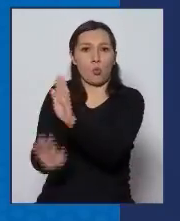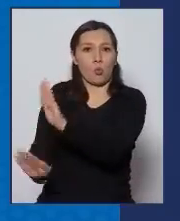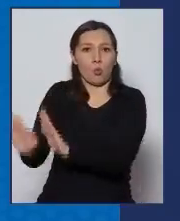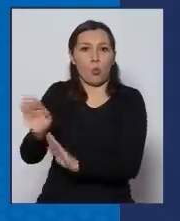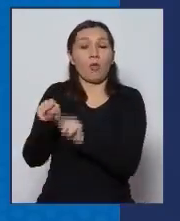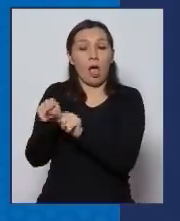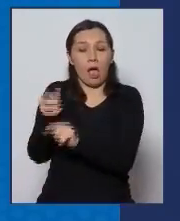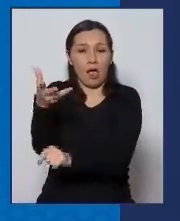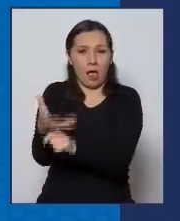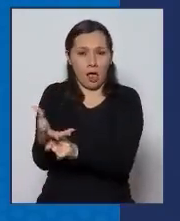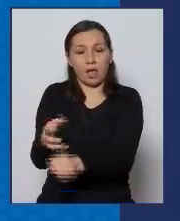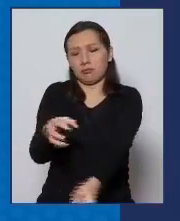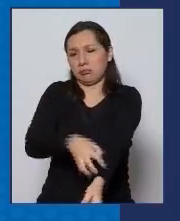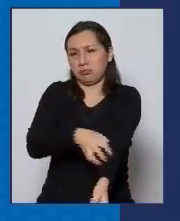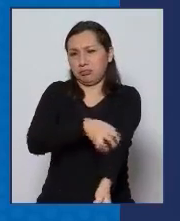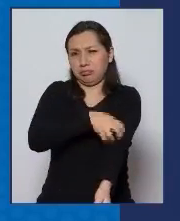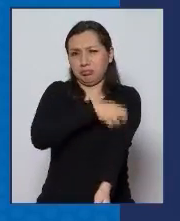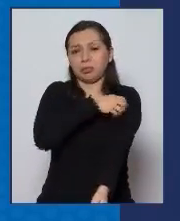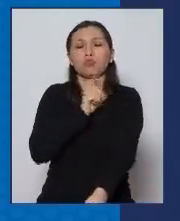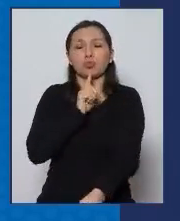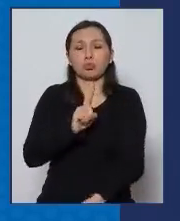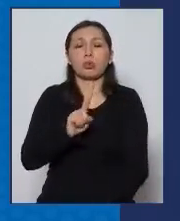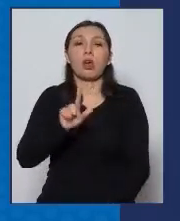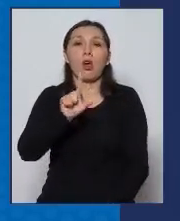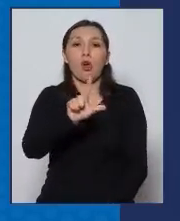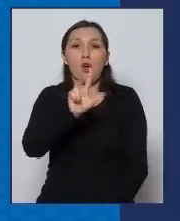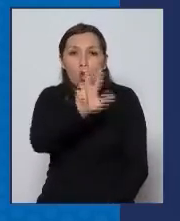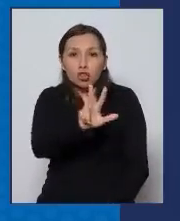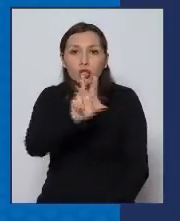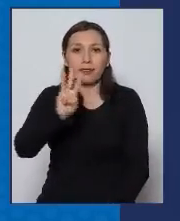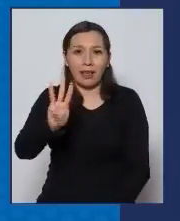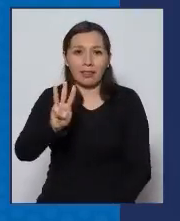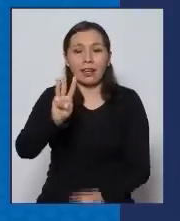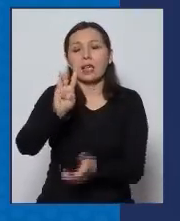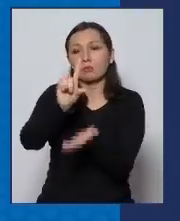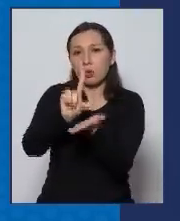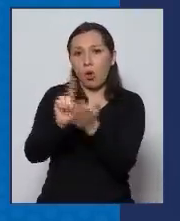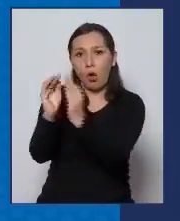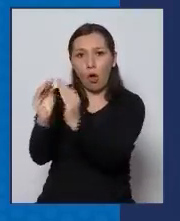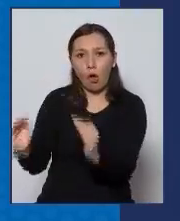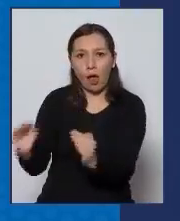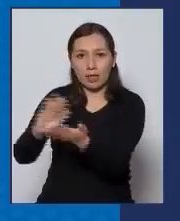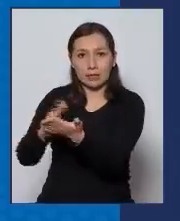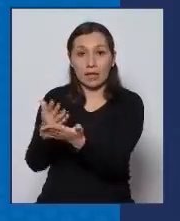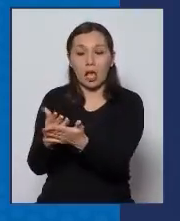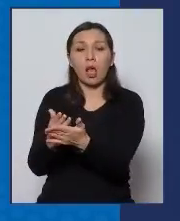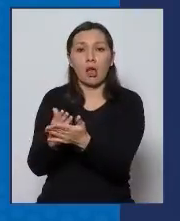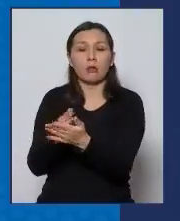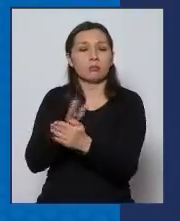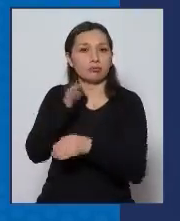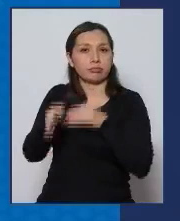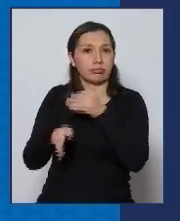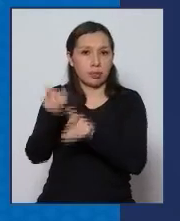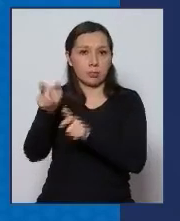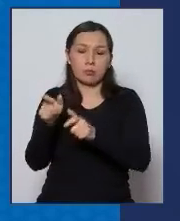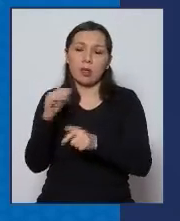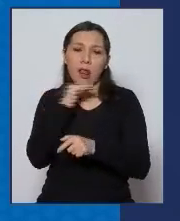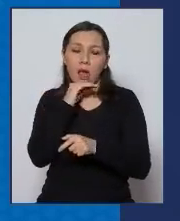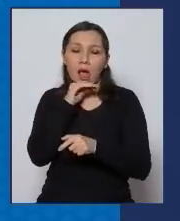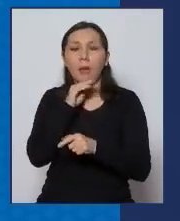contamos hoy día ya a lo largo del país con 83 residencias sanitarias, están ocupando muy rápidamente